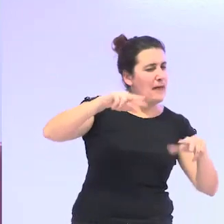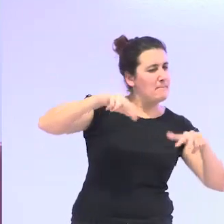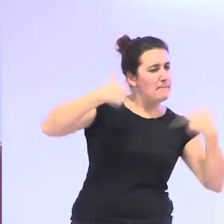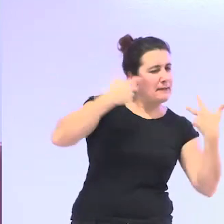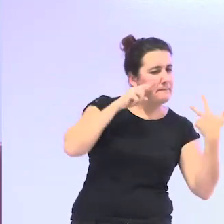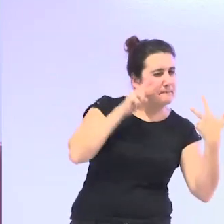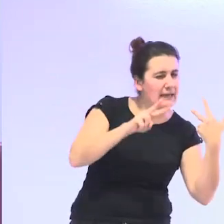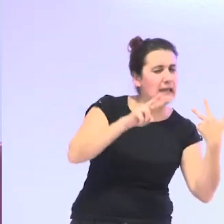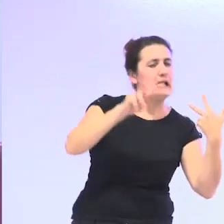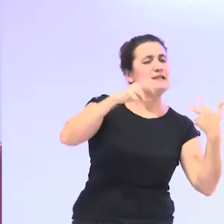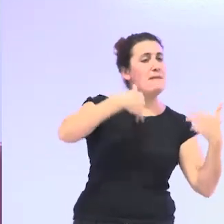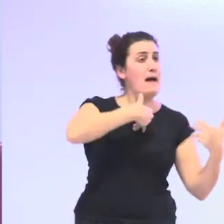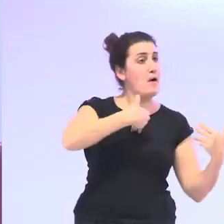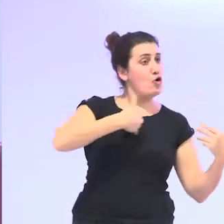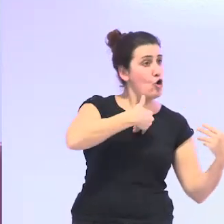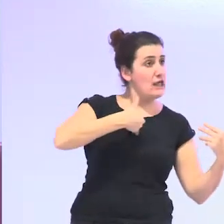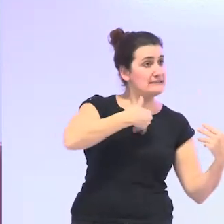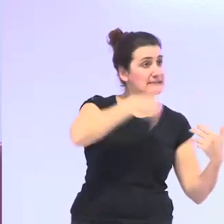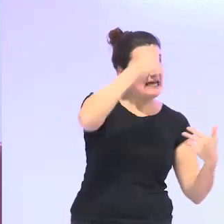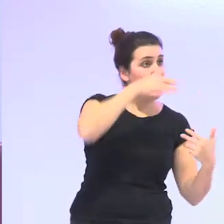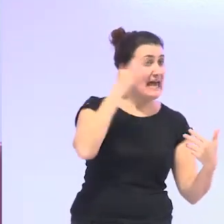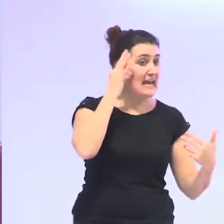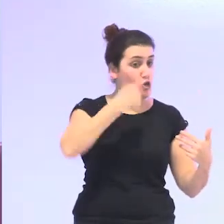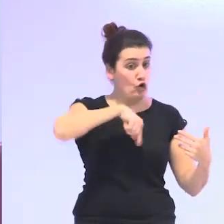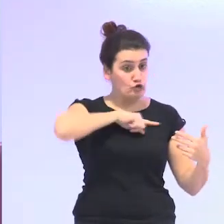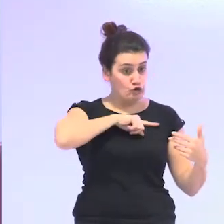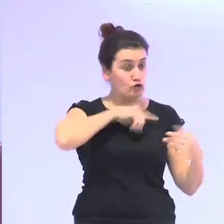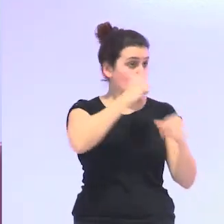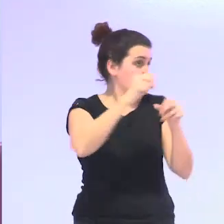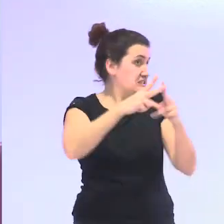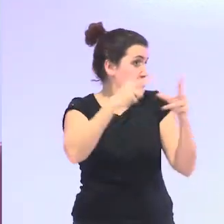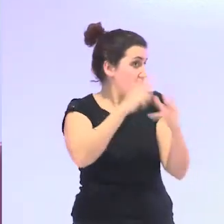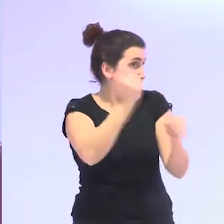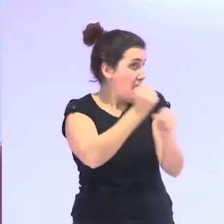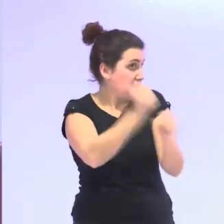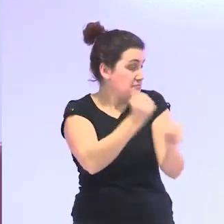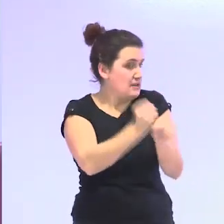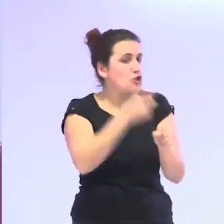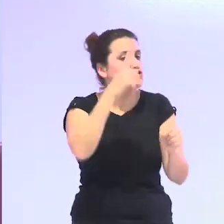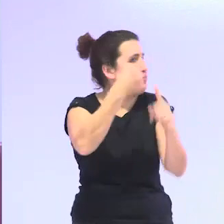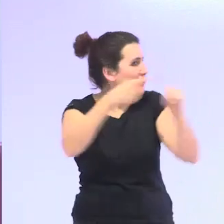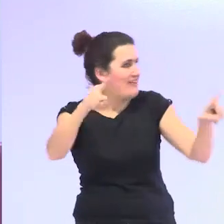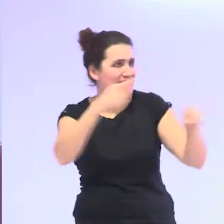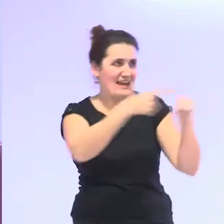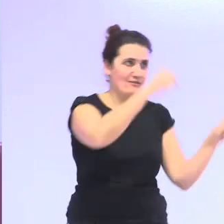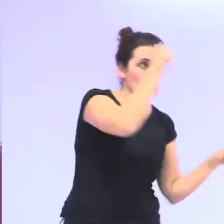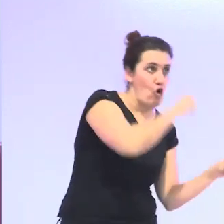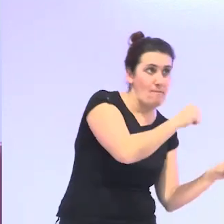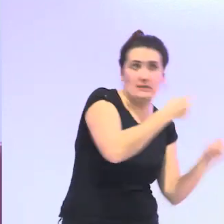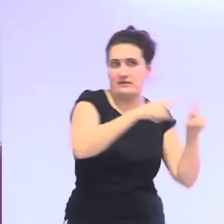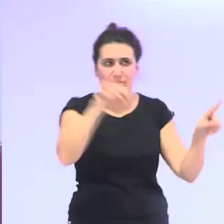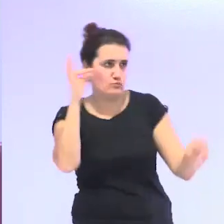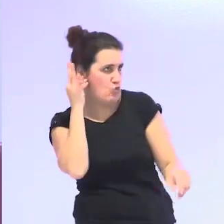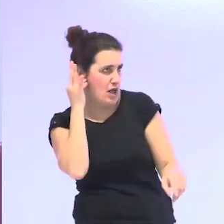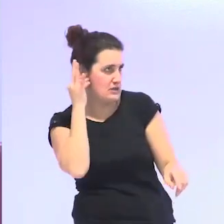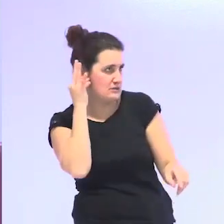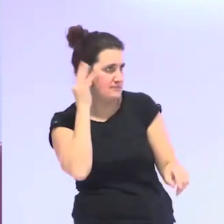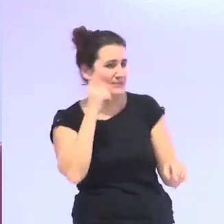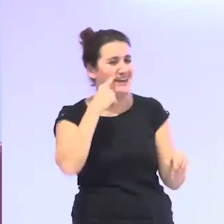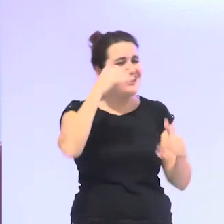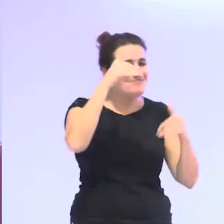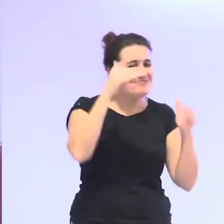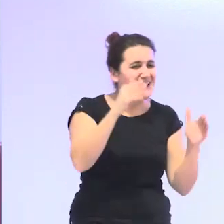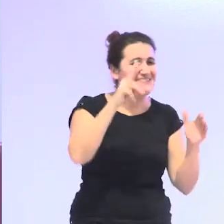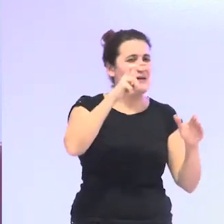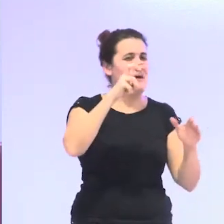los patrones y roles de género que desempeñamos en la sociedad son distintos para hombres y mujeres y establecen